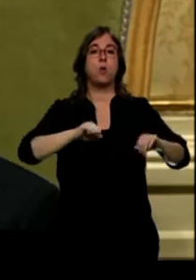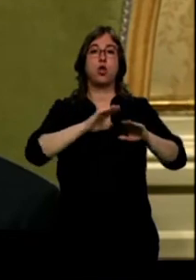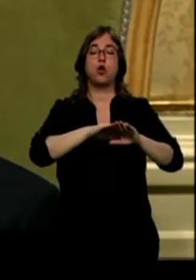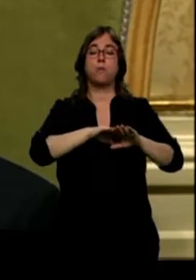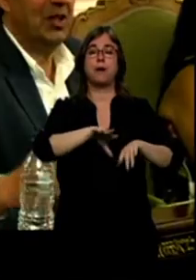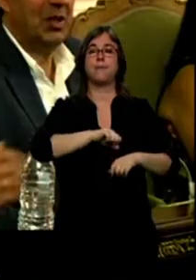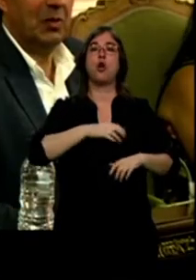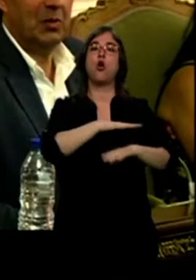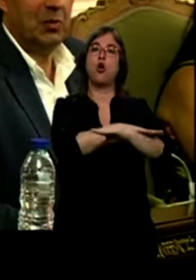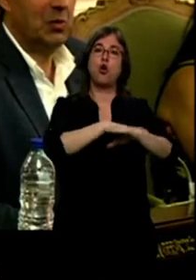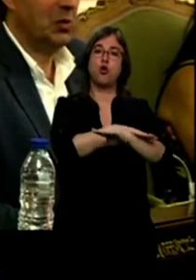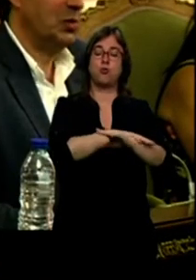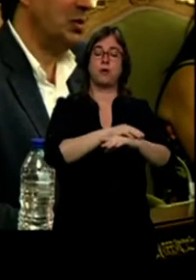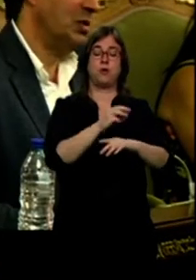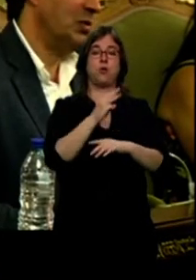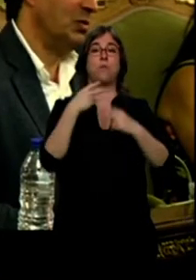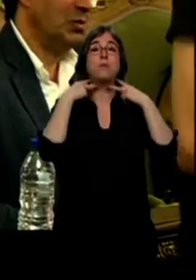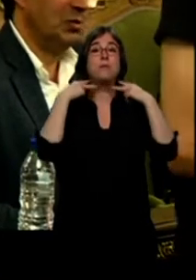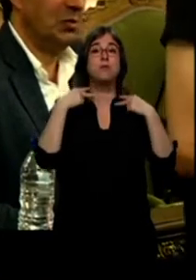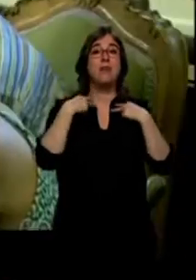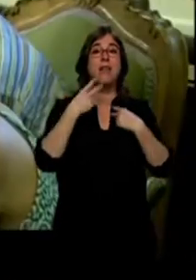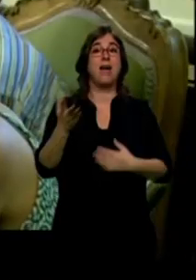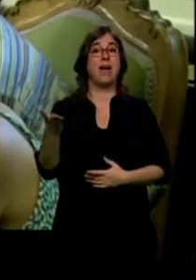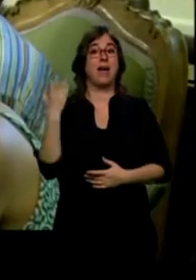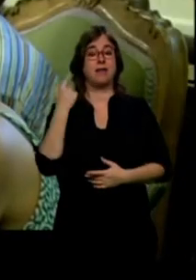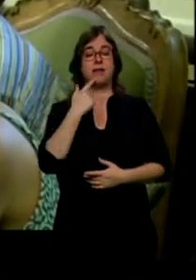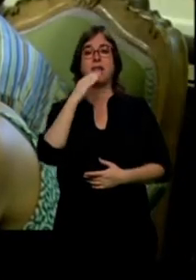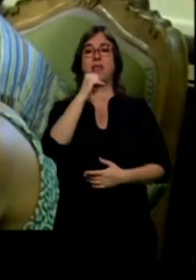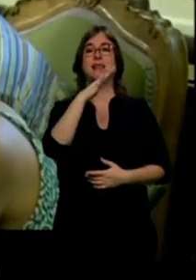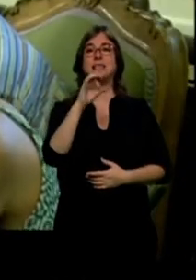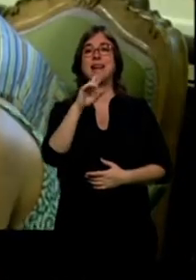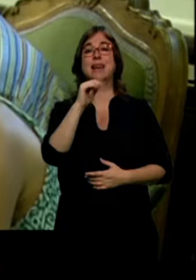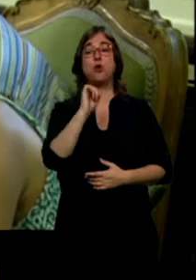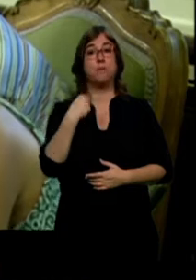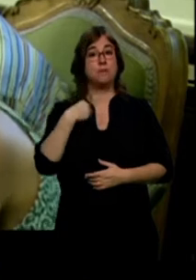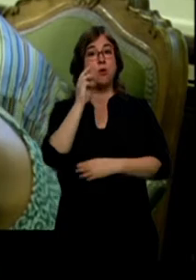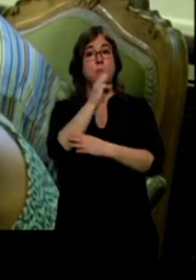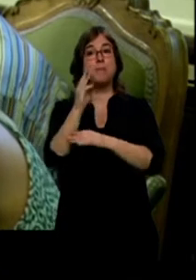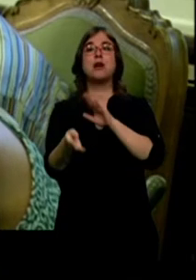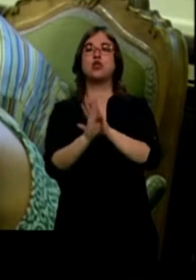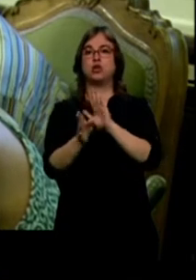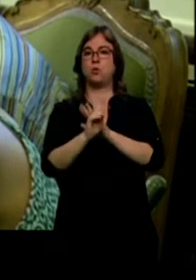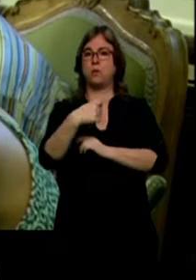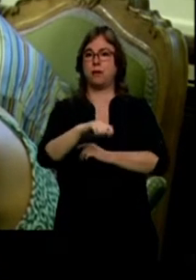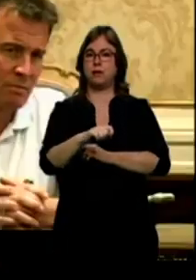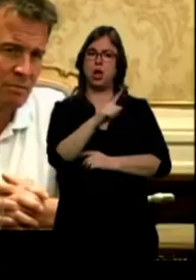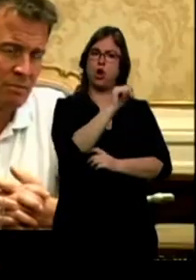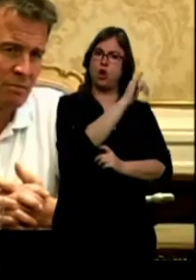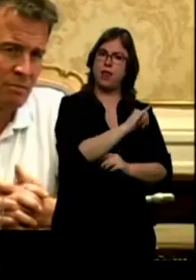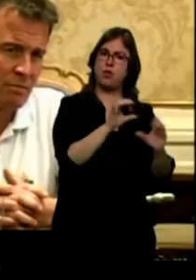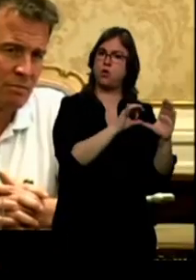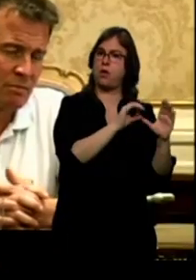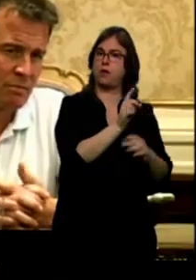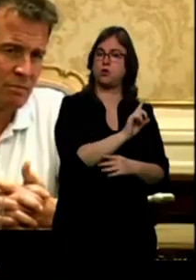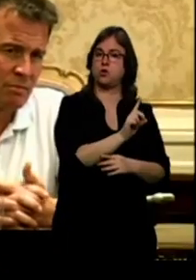reuniones para ultimar ese pacto, se anunciaba que César Rico, del PP, seguirá siendo el presidente y no Lorenzo Rodríguez, de Ciudadanos, que se